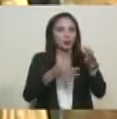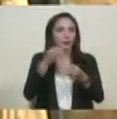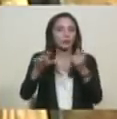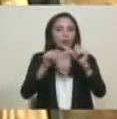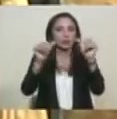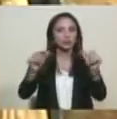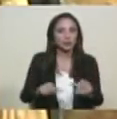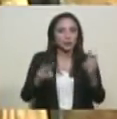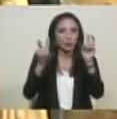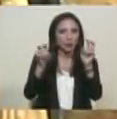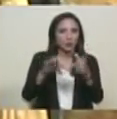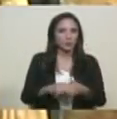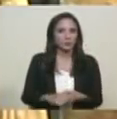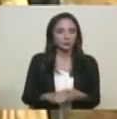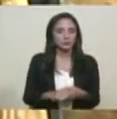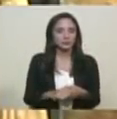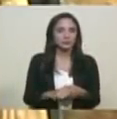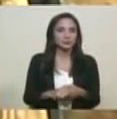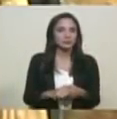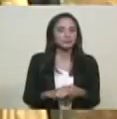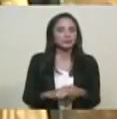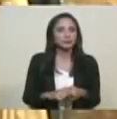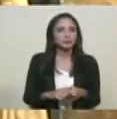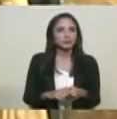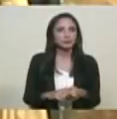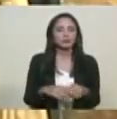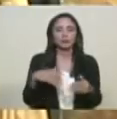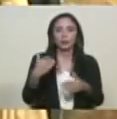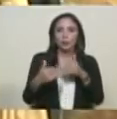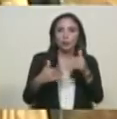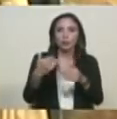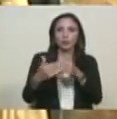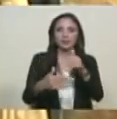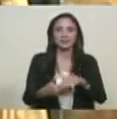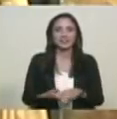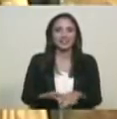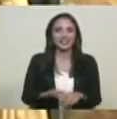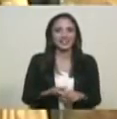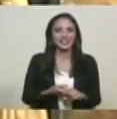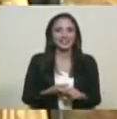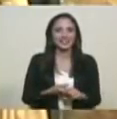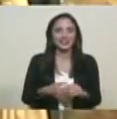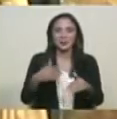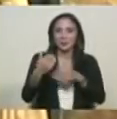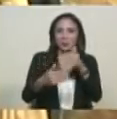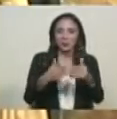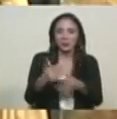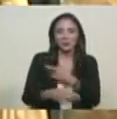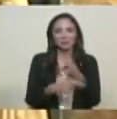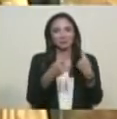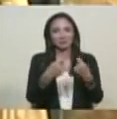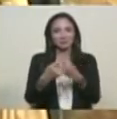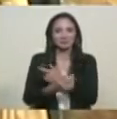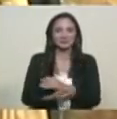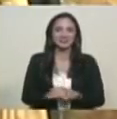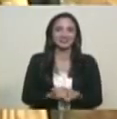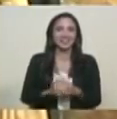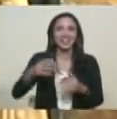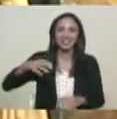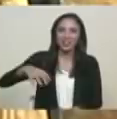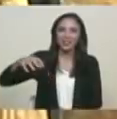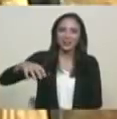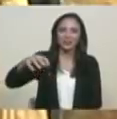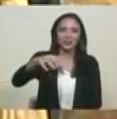sistema para que vaya entrando en funcionamiento de manera gradual, Estado